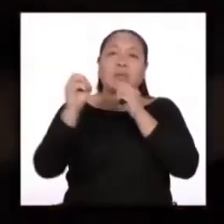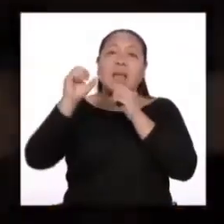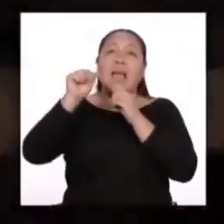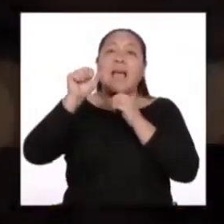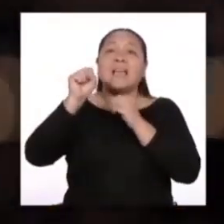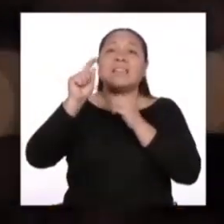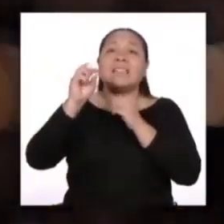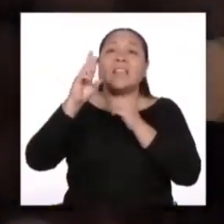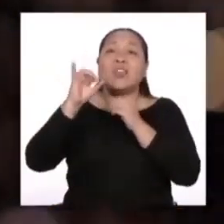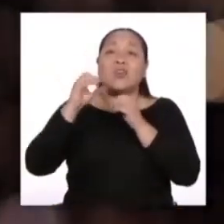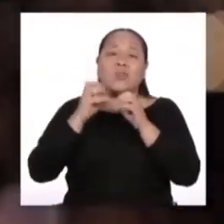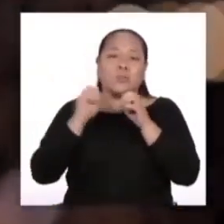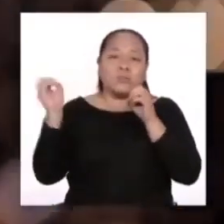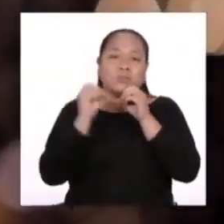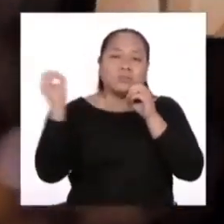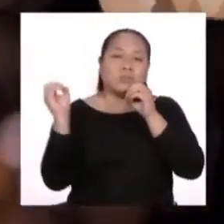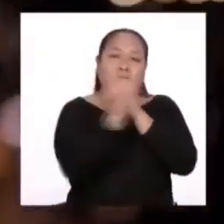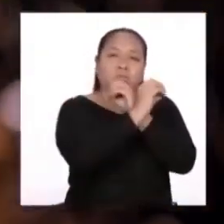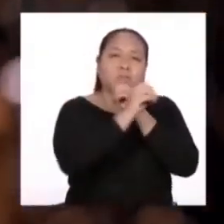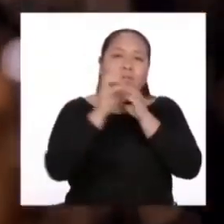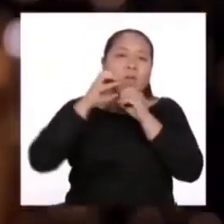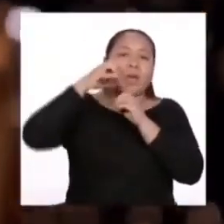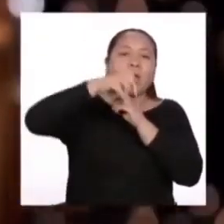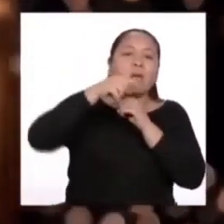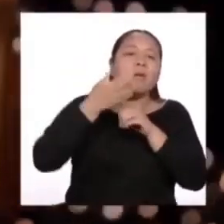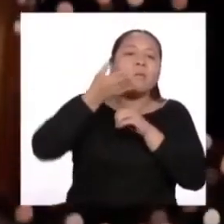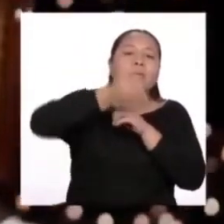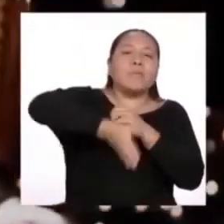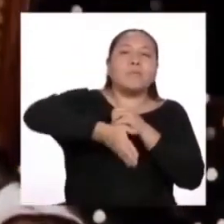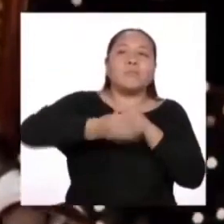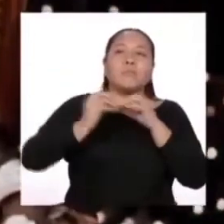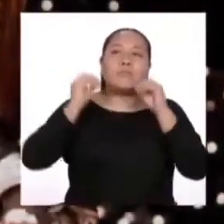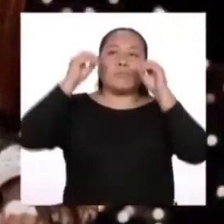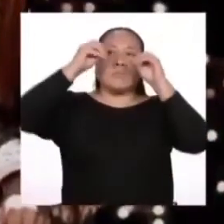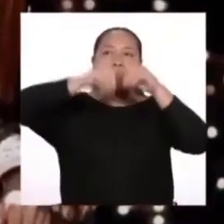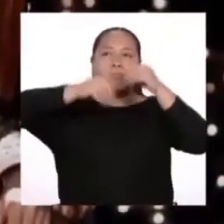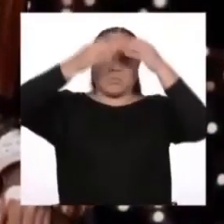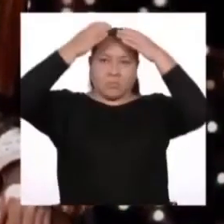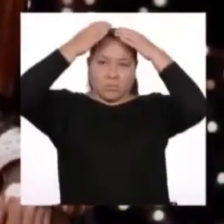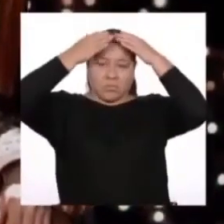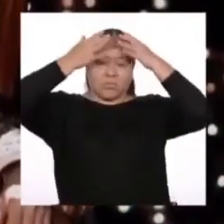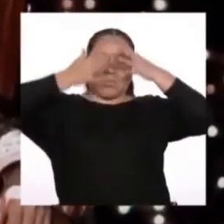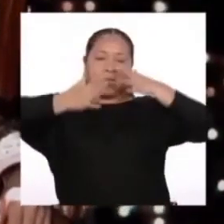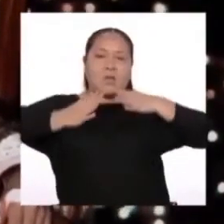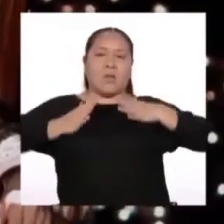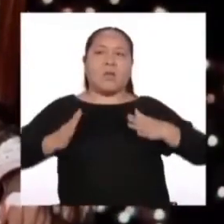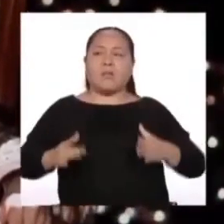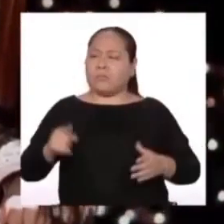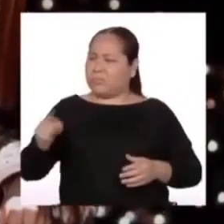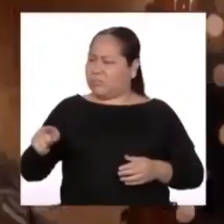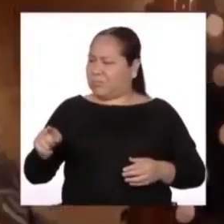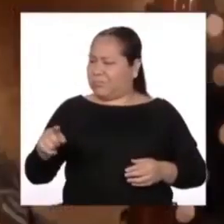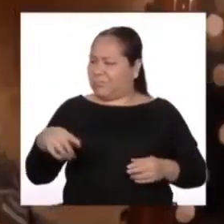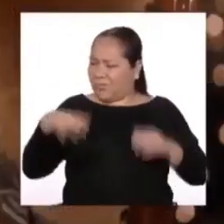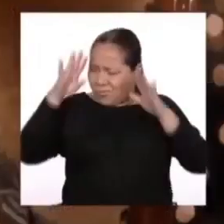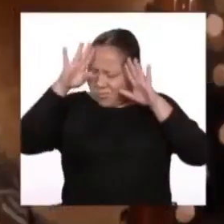El primero estaba habitado por un rey. ¡Un súbdito!